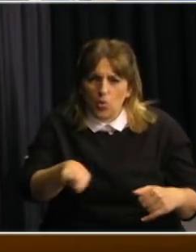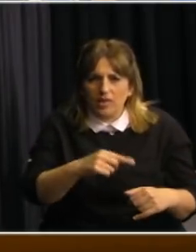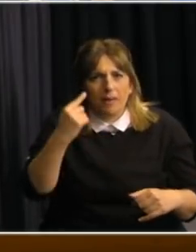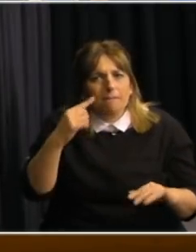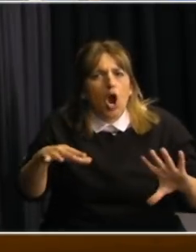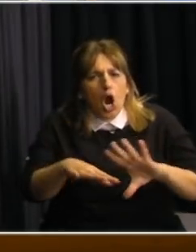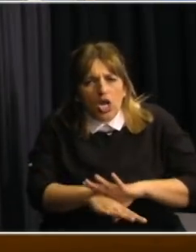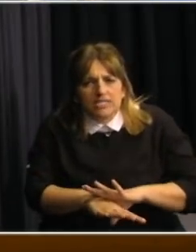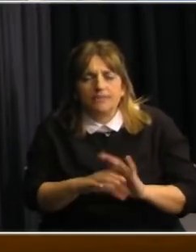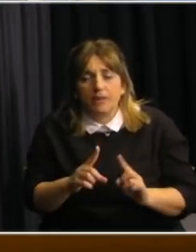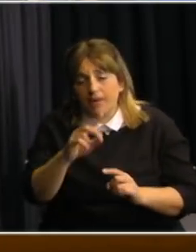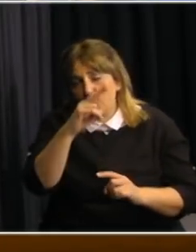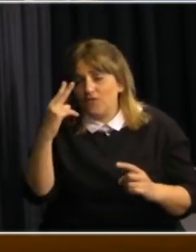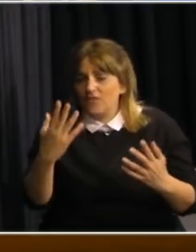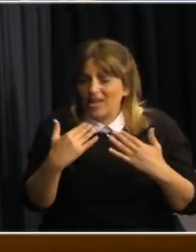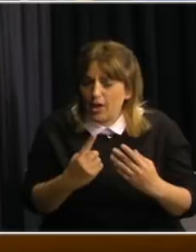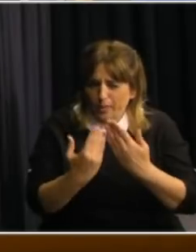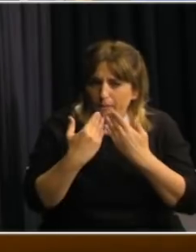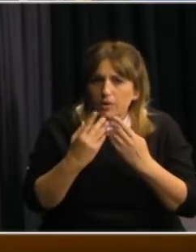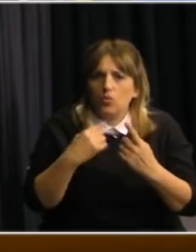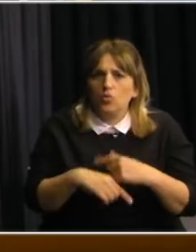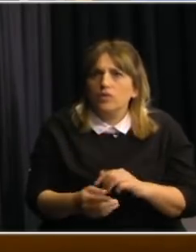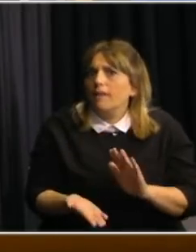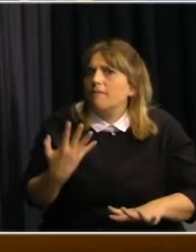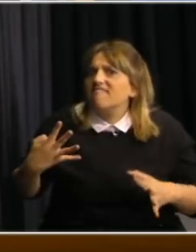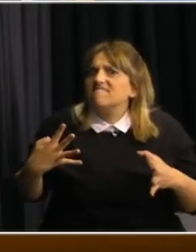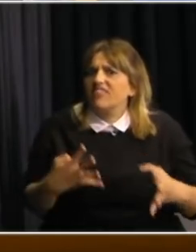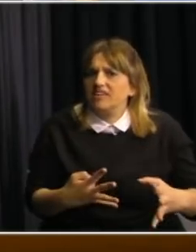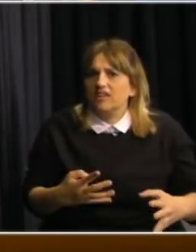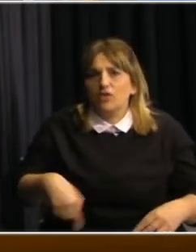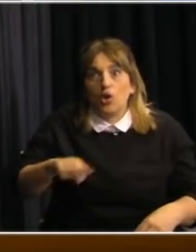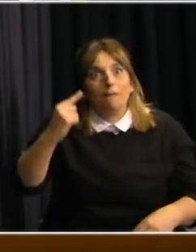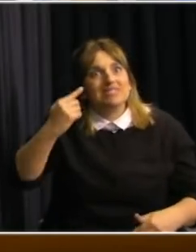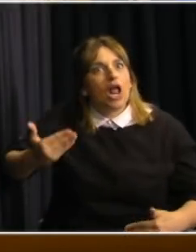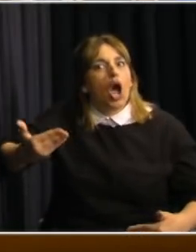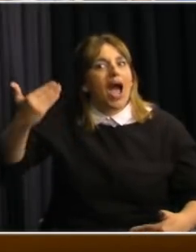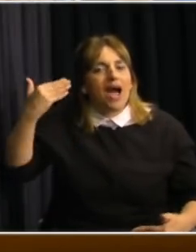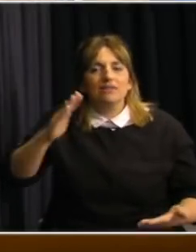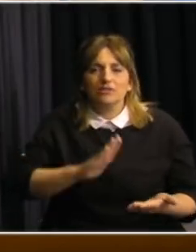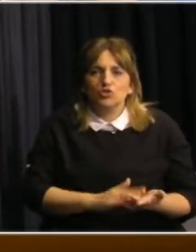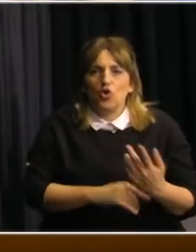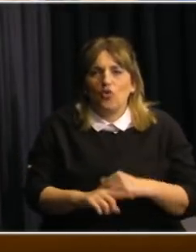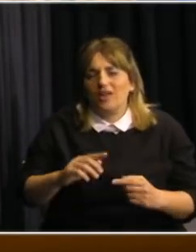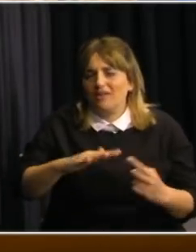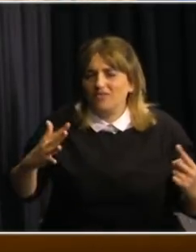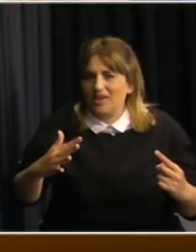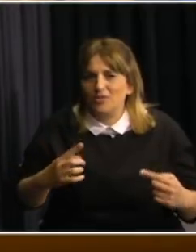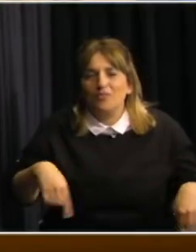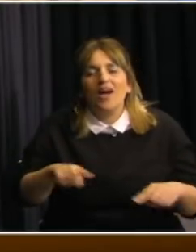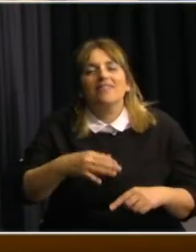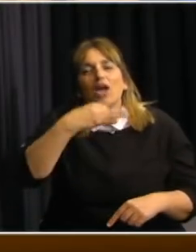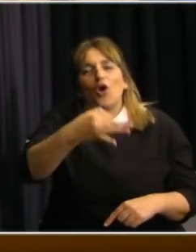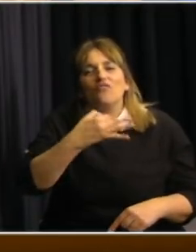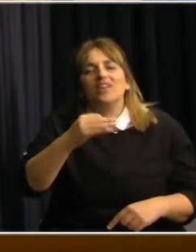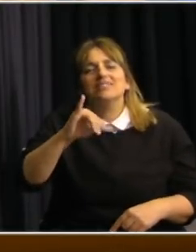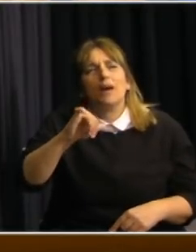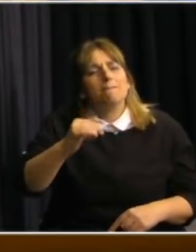lado si el verano implica más desafíos que los que ustedes se habían planteado con relación al invierno. Ustedes en la conferencia de